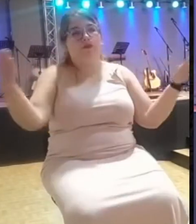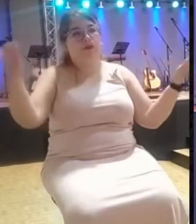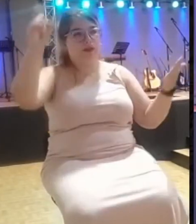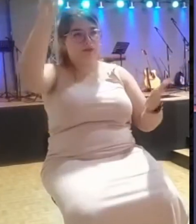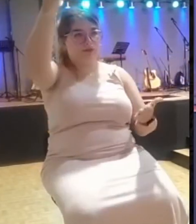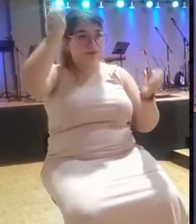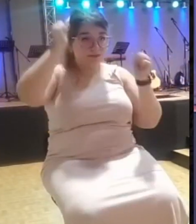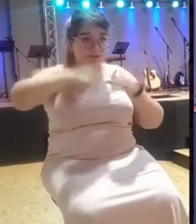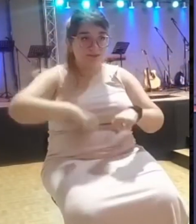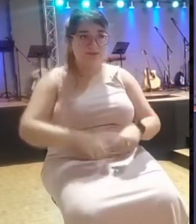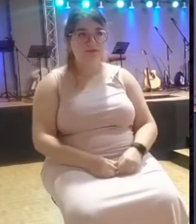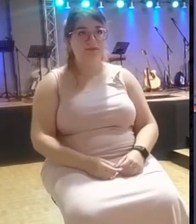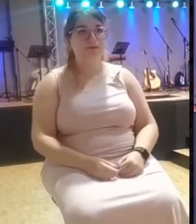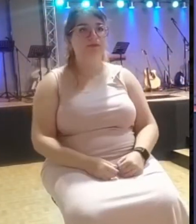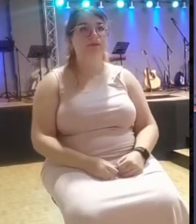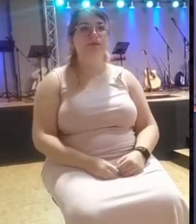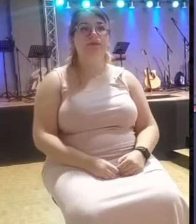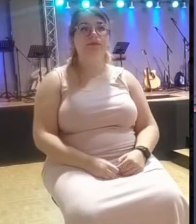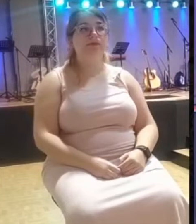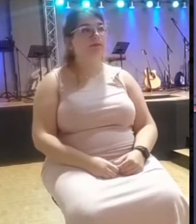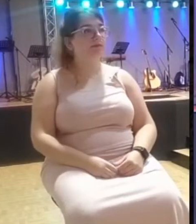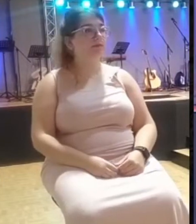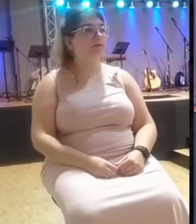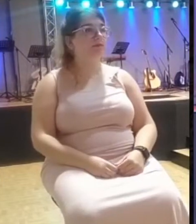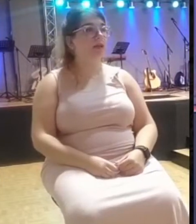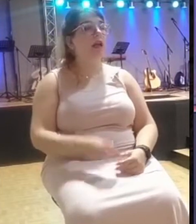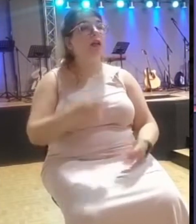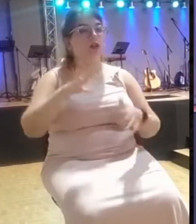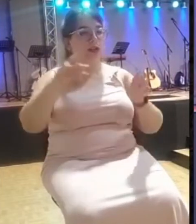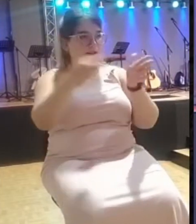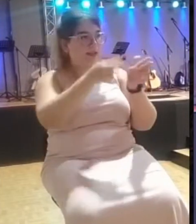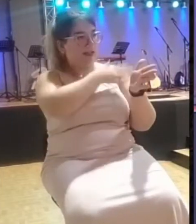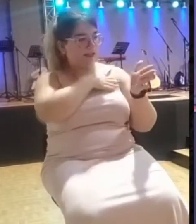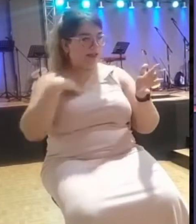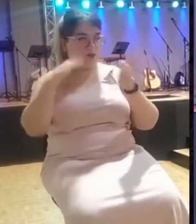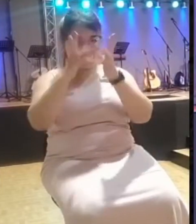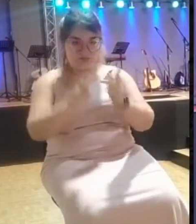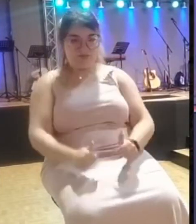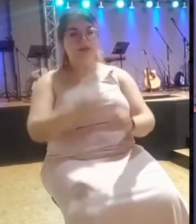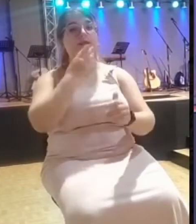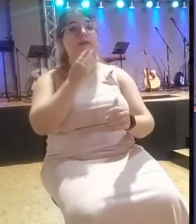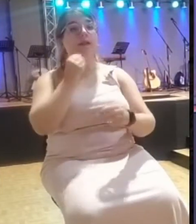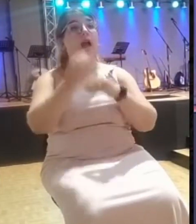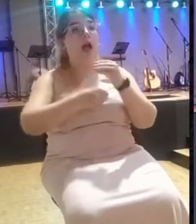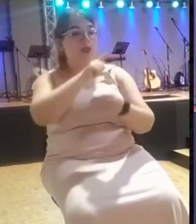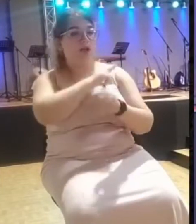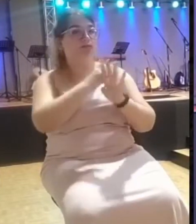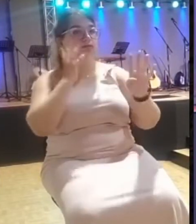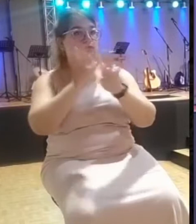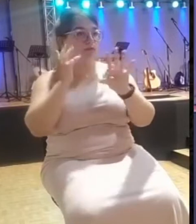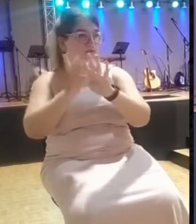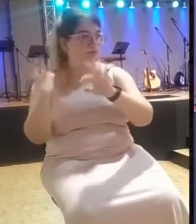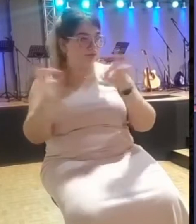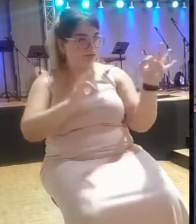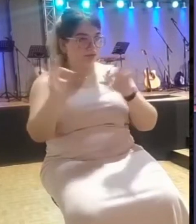Nazaret. Y entonces, quiere destruirlos y pone el ejército en pie y quiere